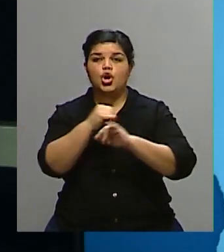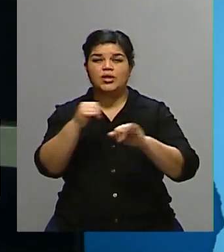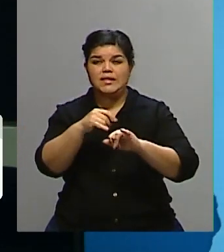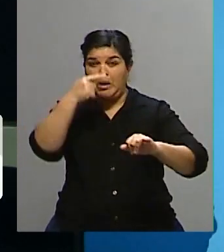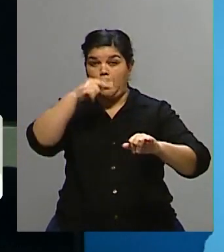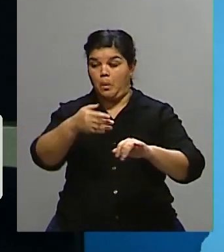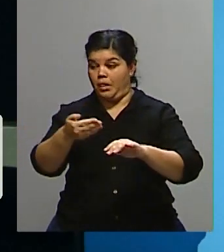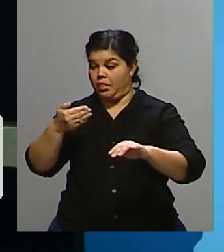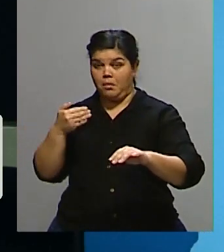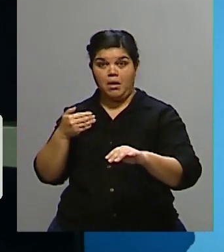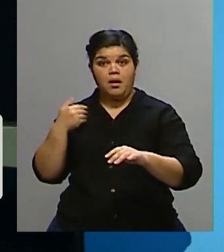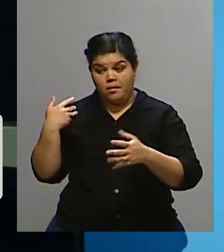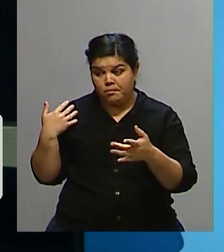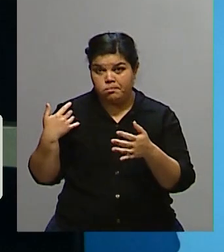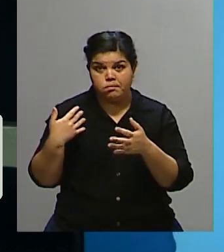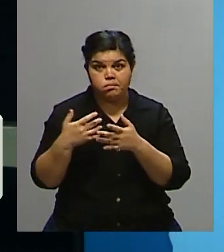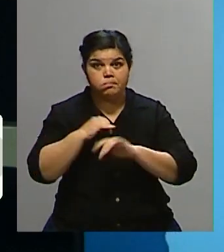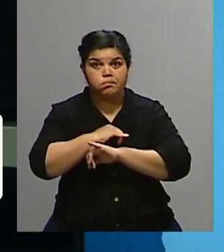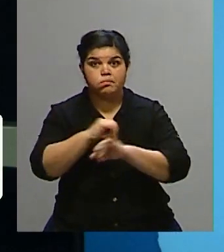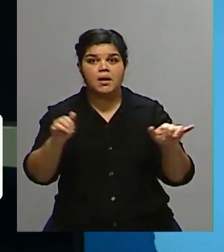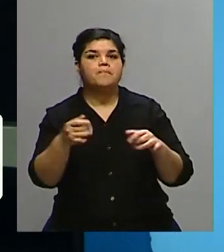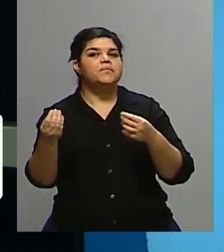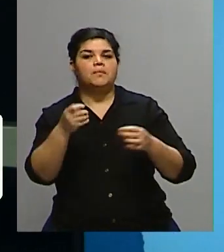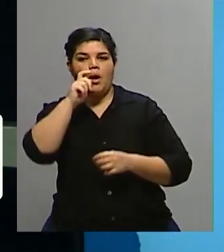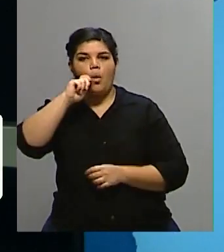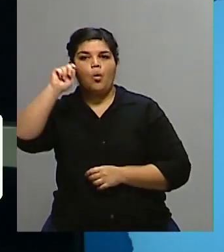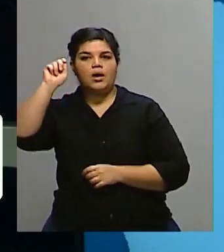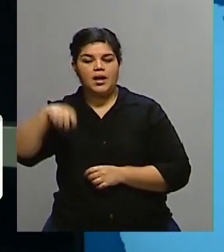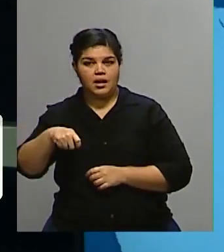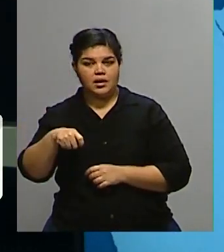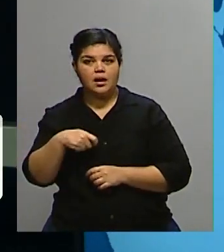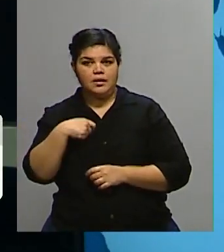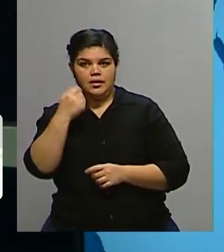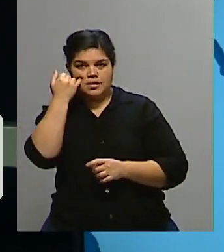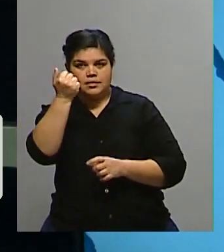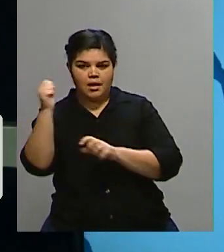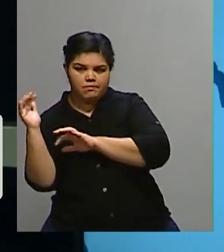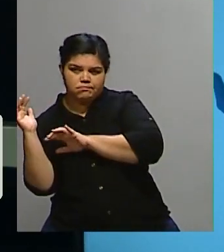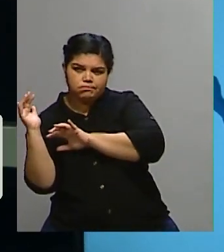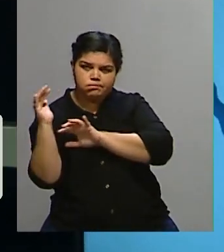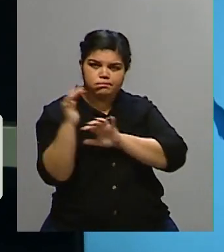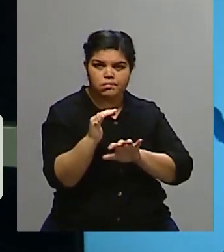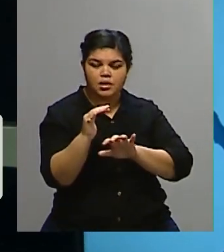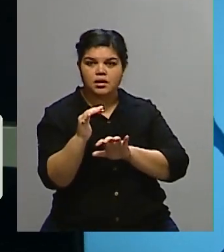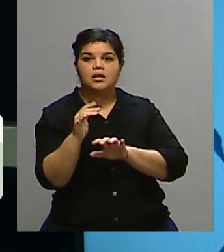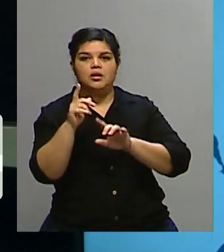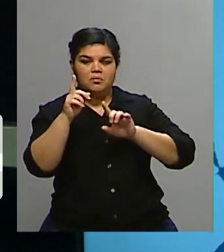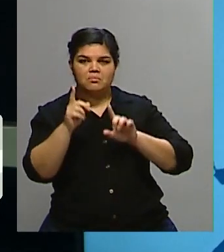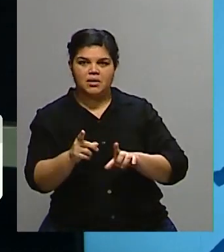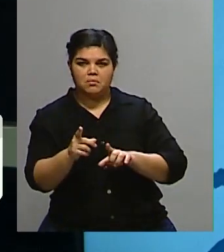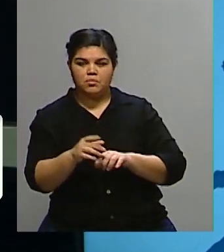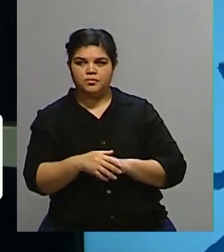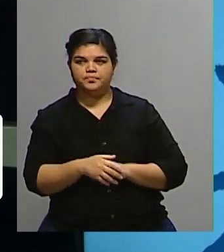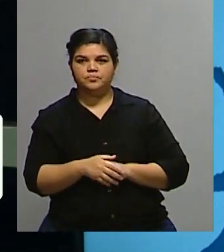del conflicto de esta guerra, porque Ucrania ha empezado una contraofensiva que indica, y de hecho lo han hecho hasta